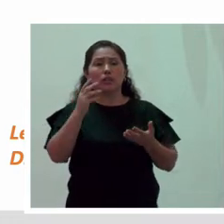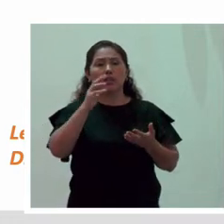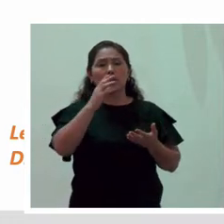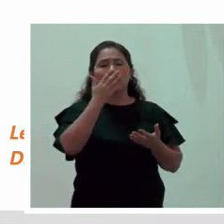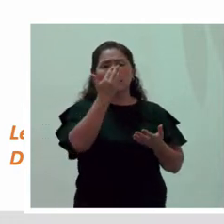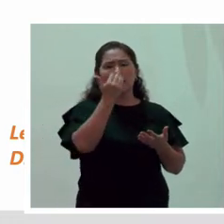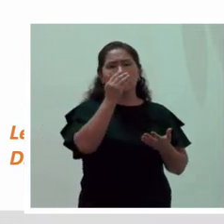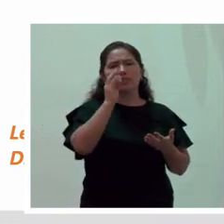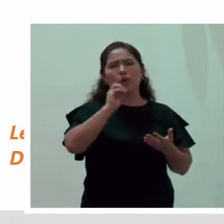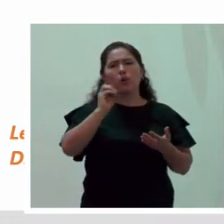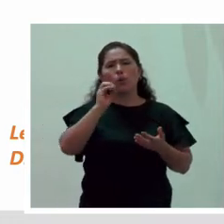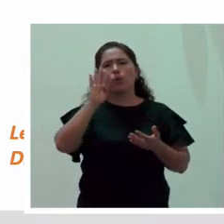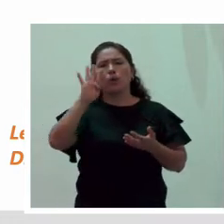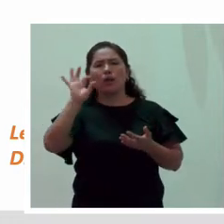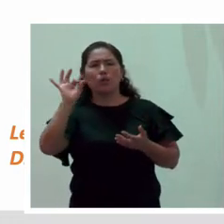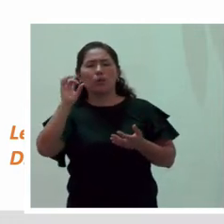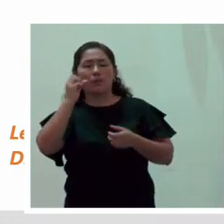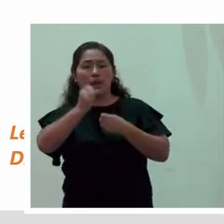y 49 años.